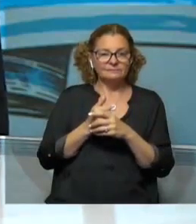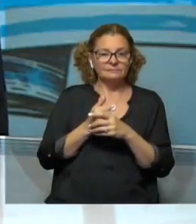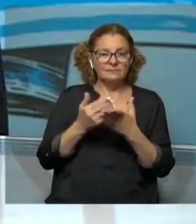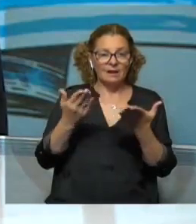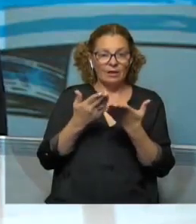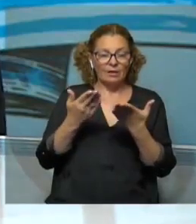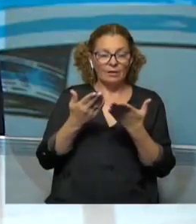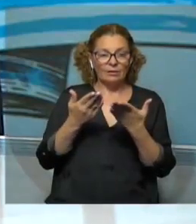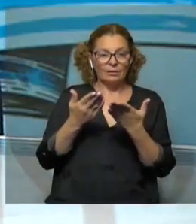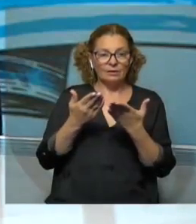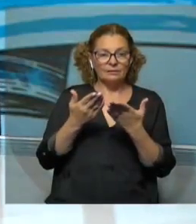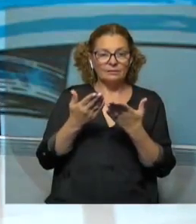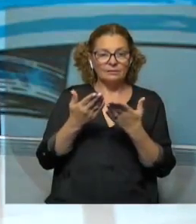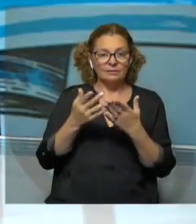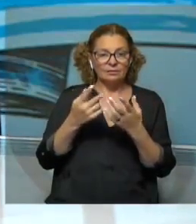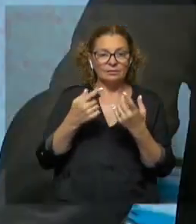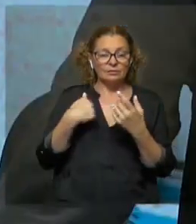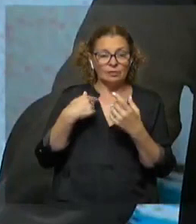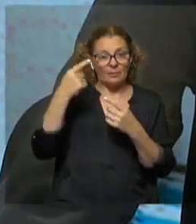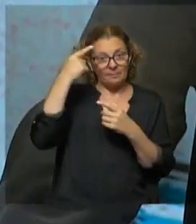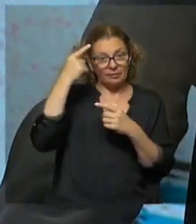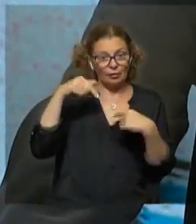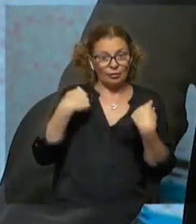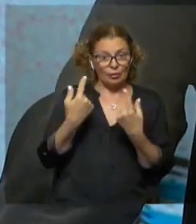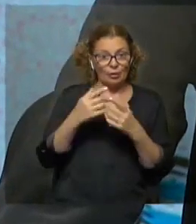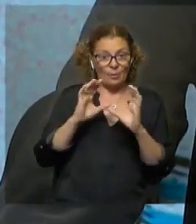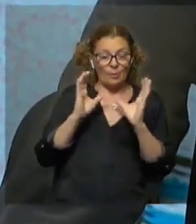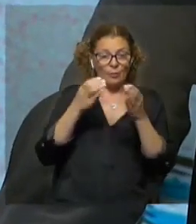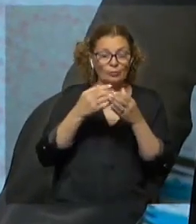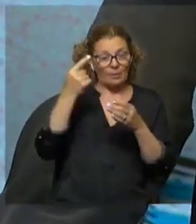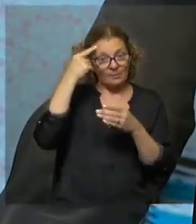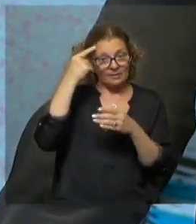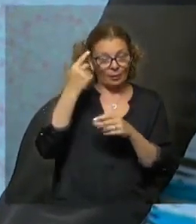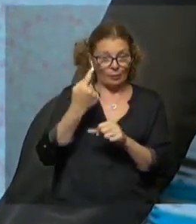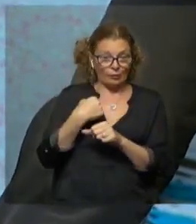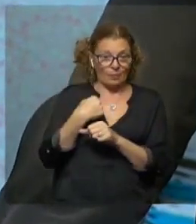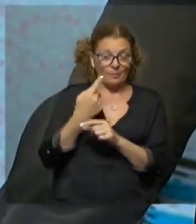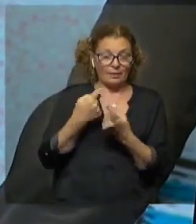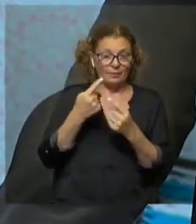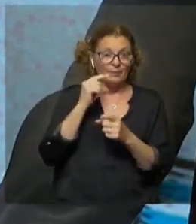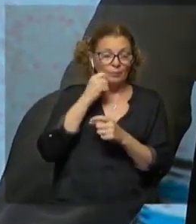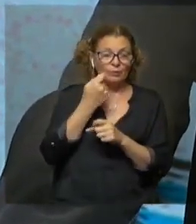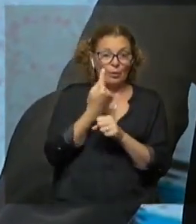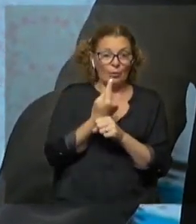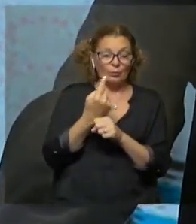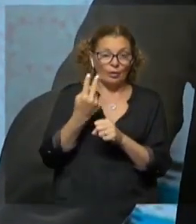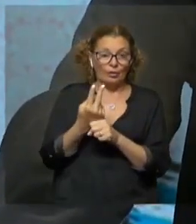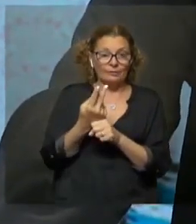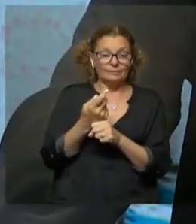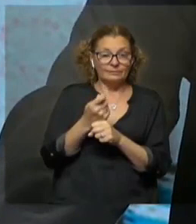Carlos, capaz que yo creo que todo el mundo piensa como yo, pero viste que te decía que me gusta agarrar uno o dos como para sacarme cartel.